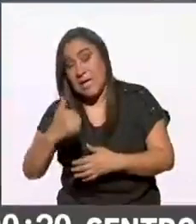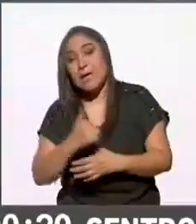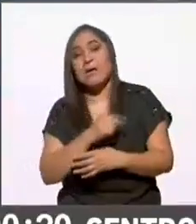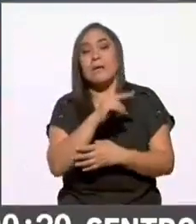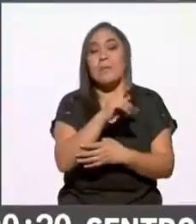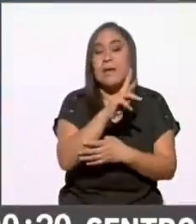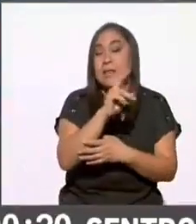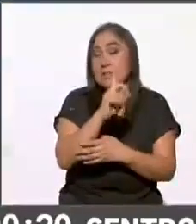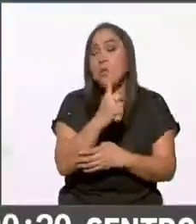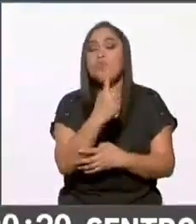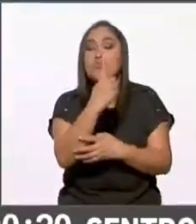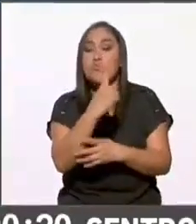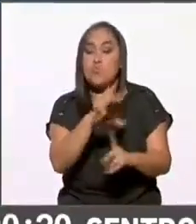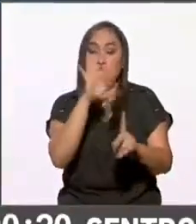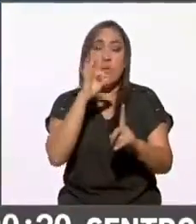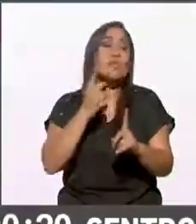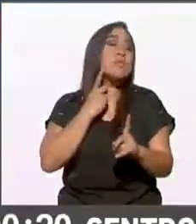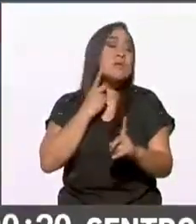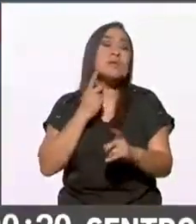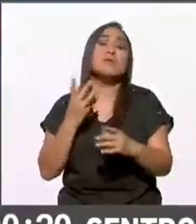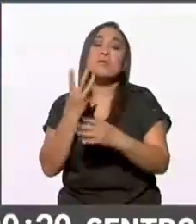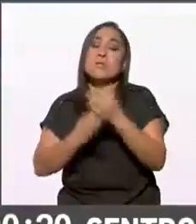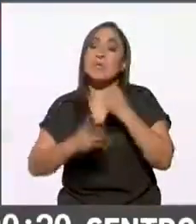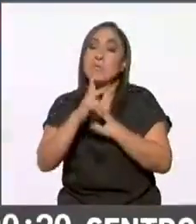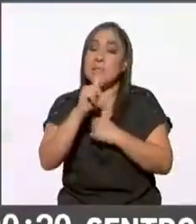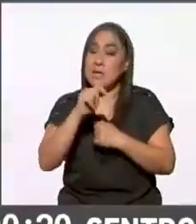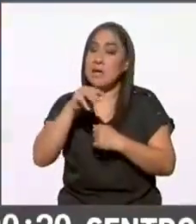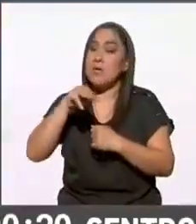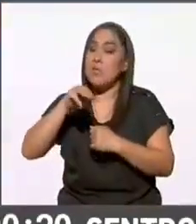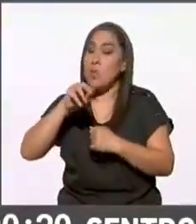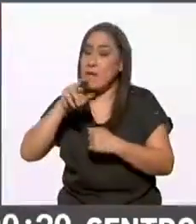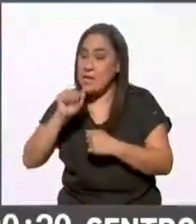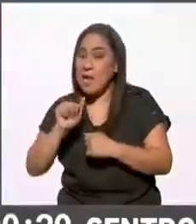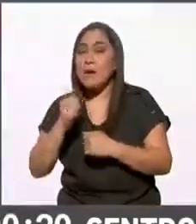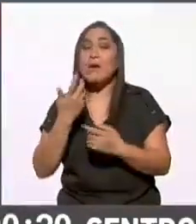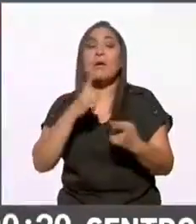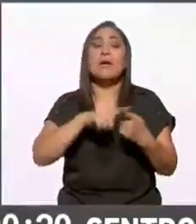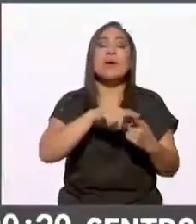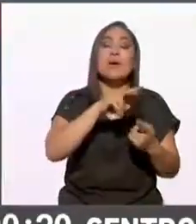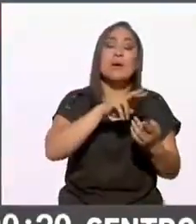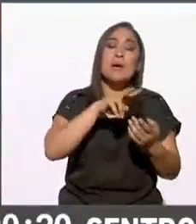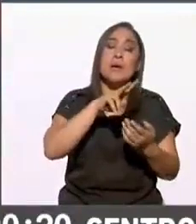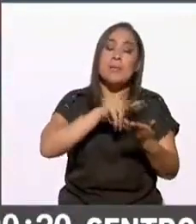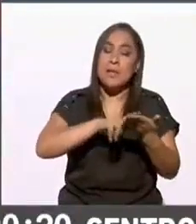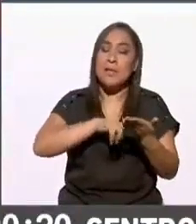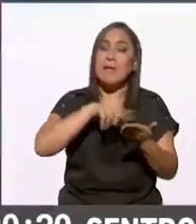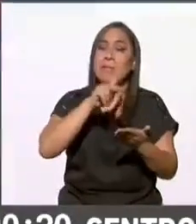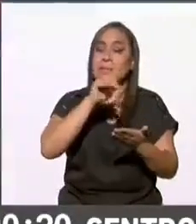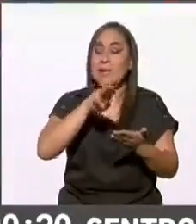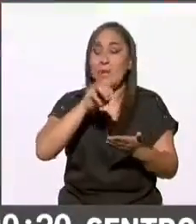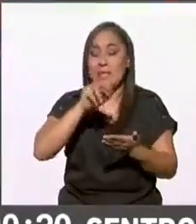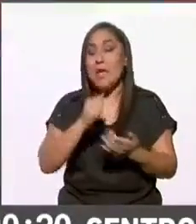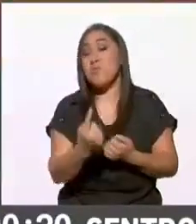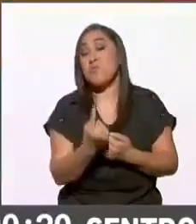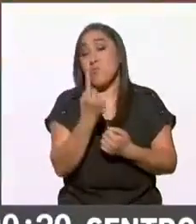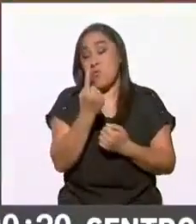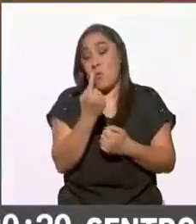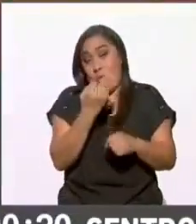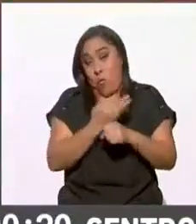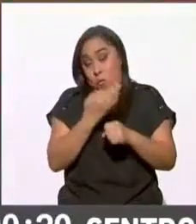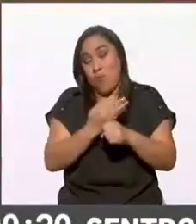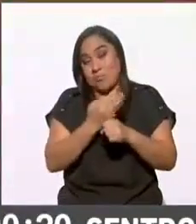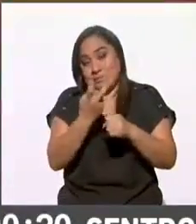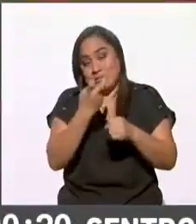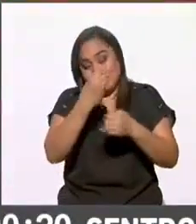-PRD un diputado la alianza PT-Morena 19 y el verde PT-Morena 1 así están los datos